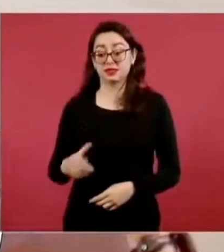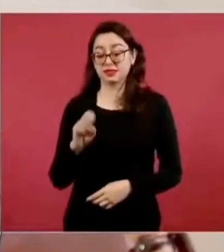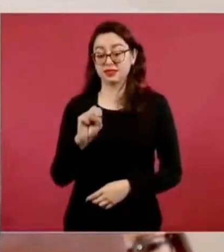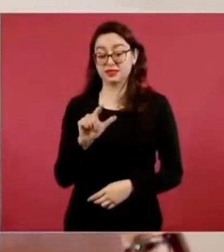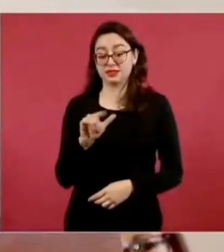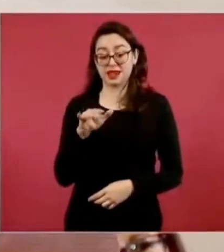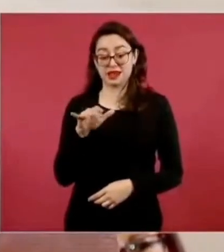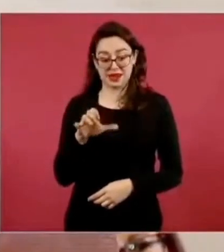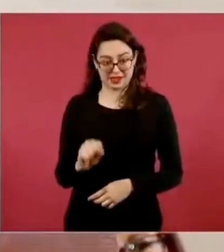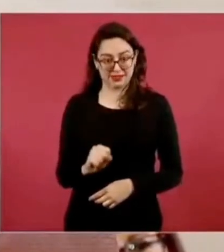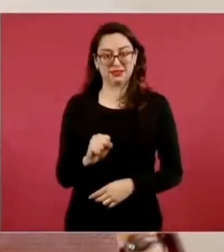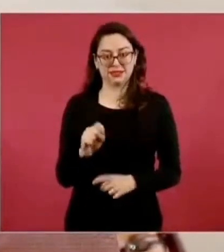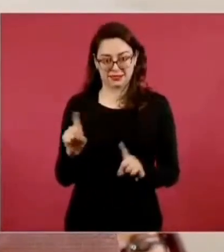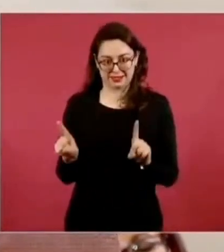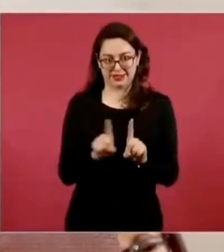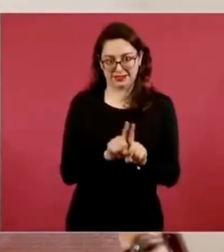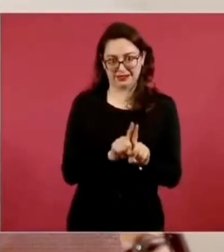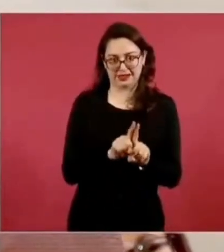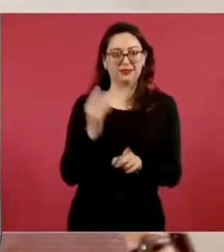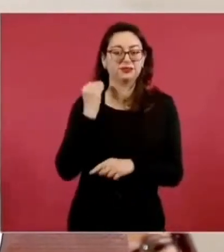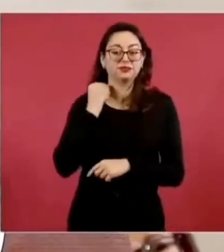los jueces también